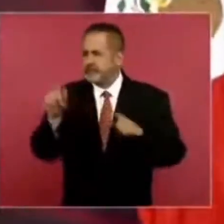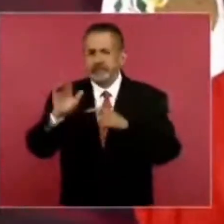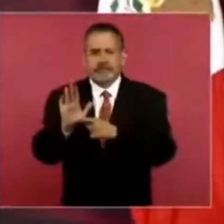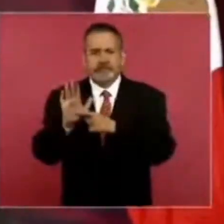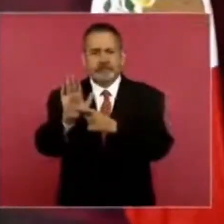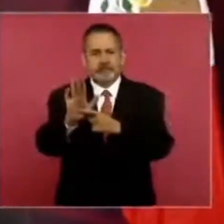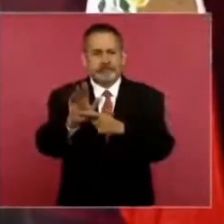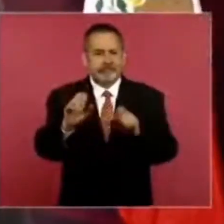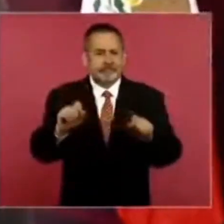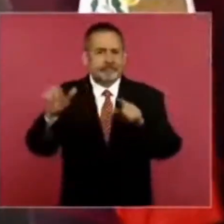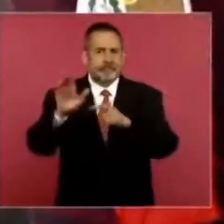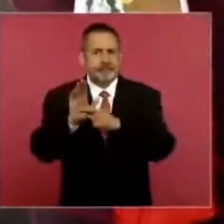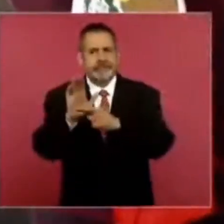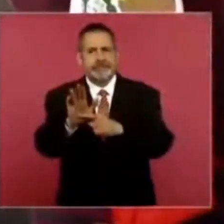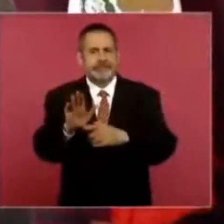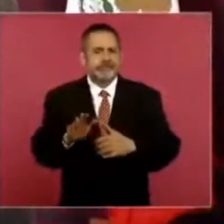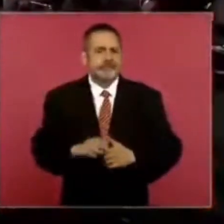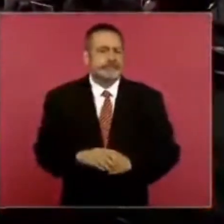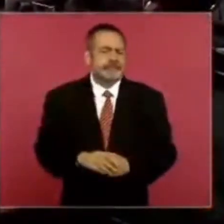lo de